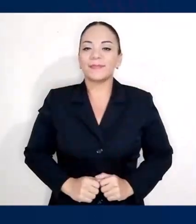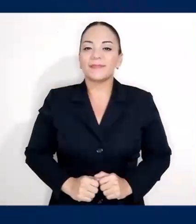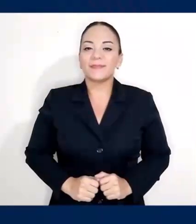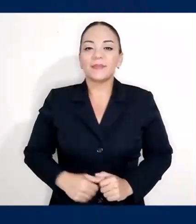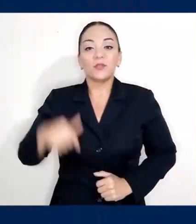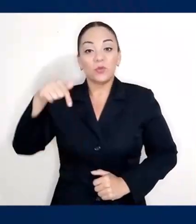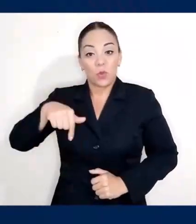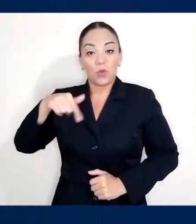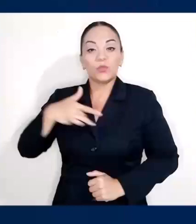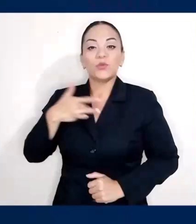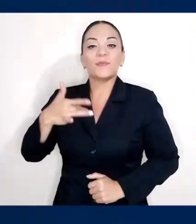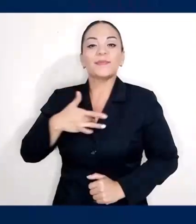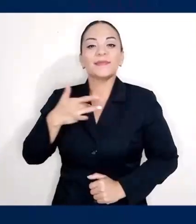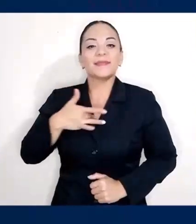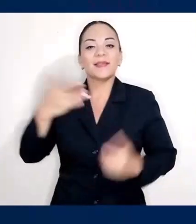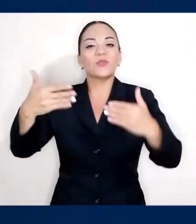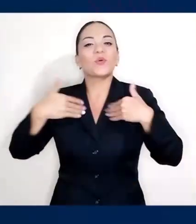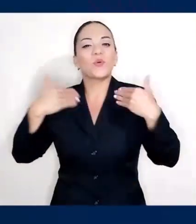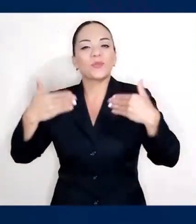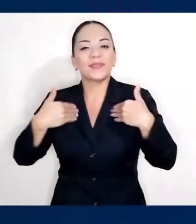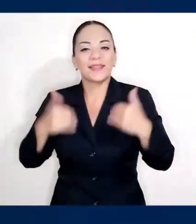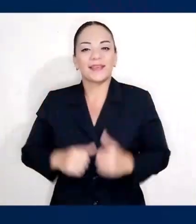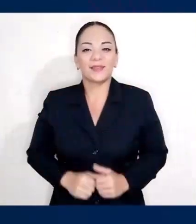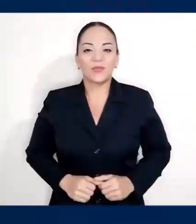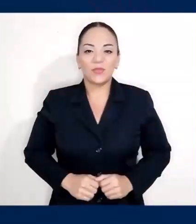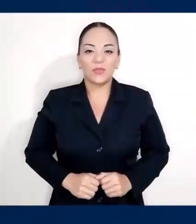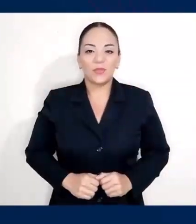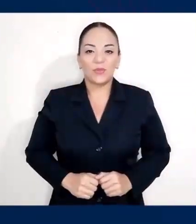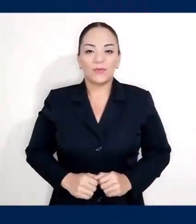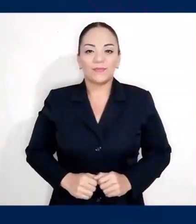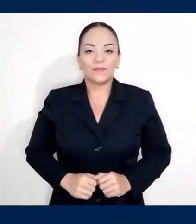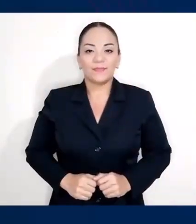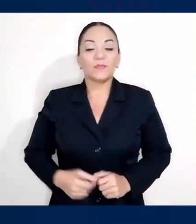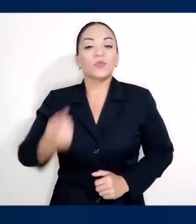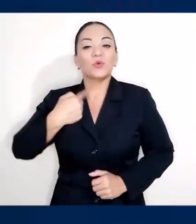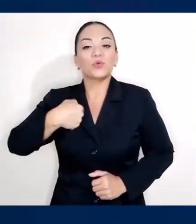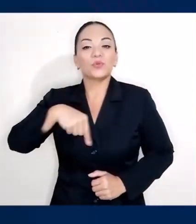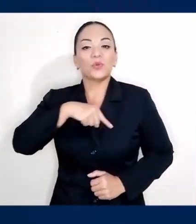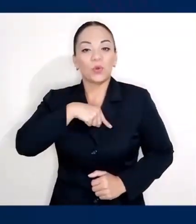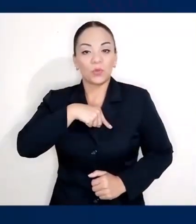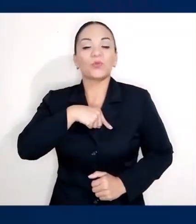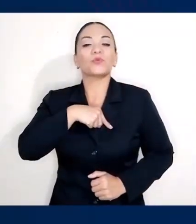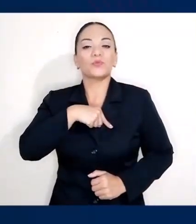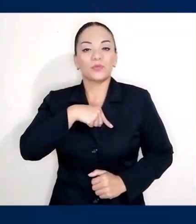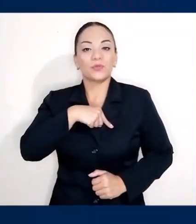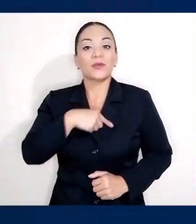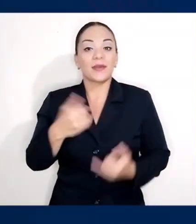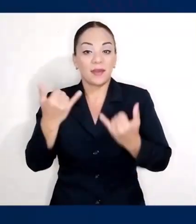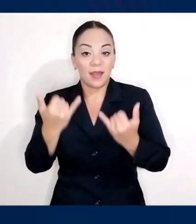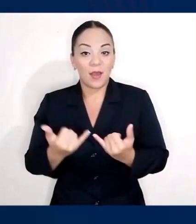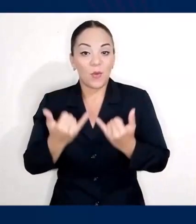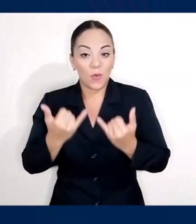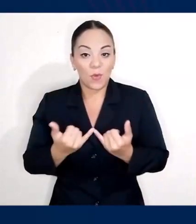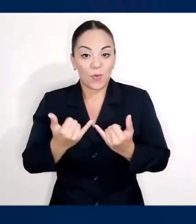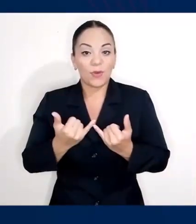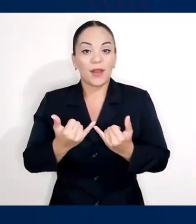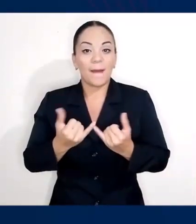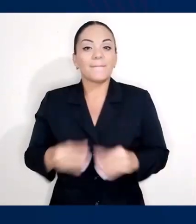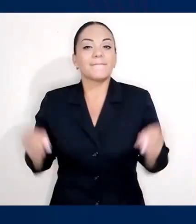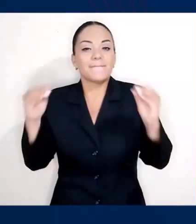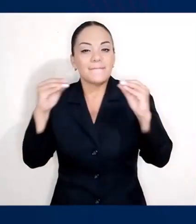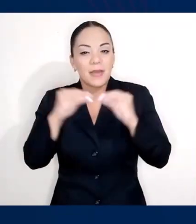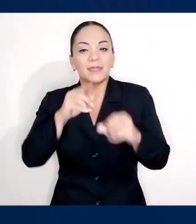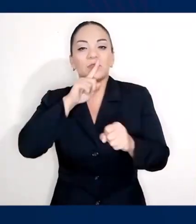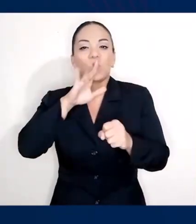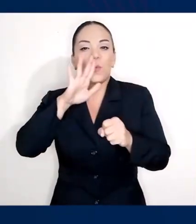me siento especialmente contento porque estamos extendiendo nuestro